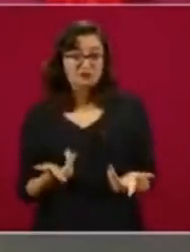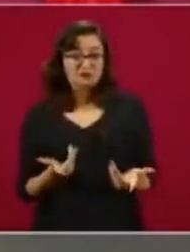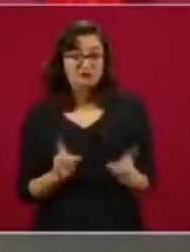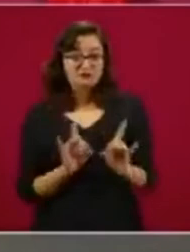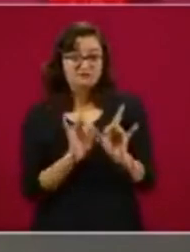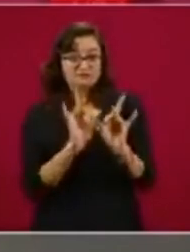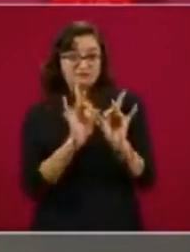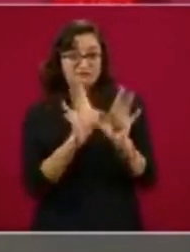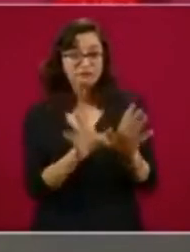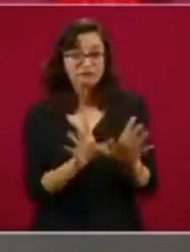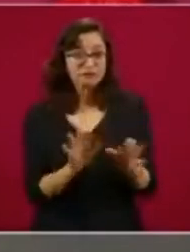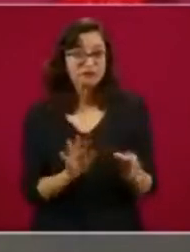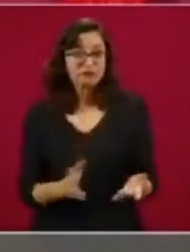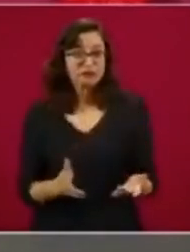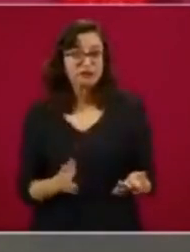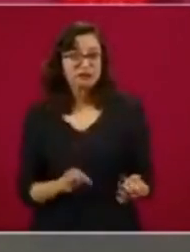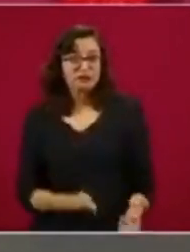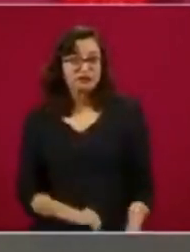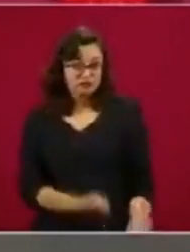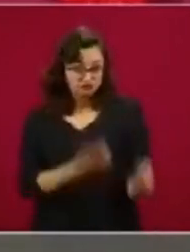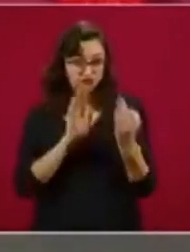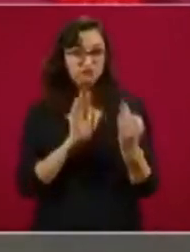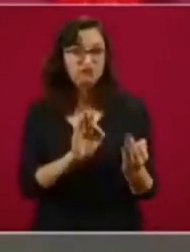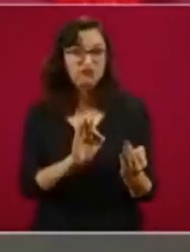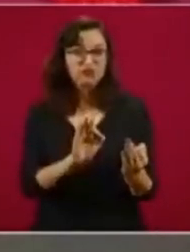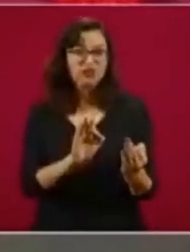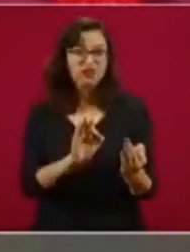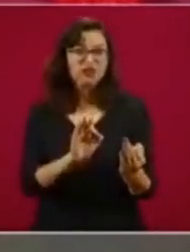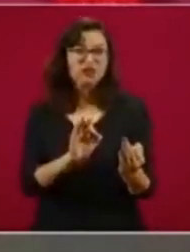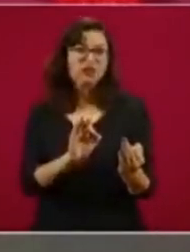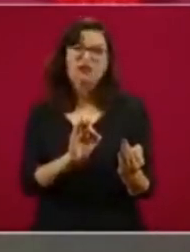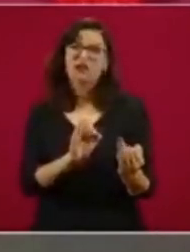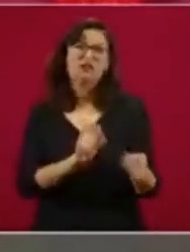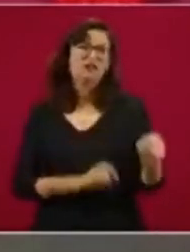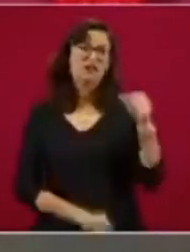nos dé depresión,